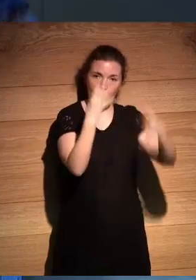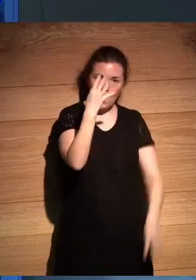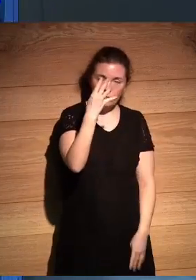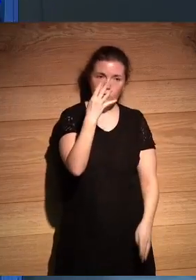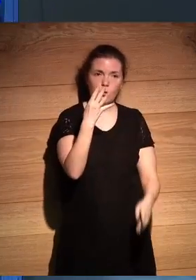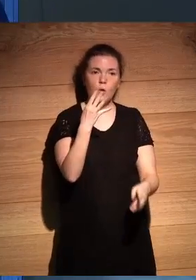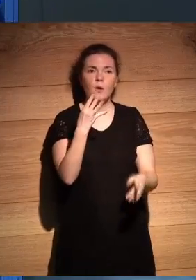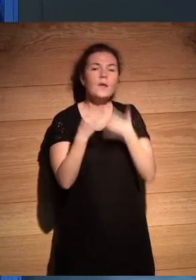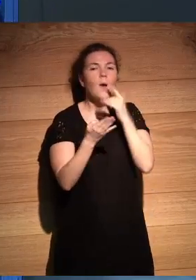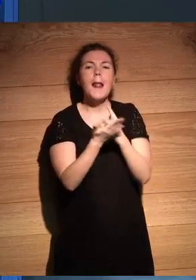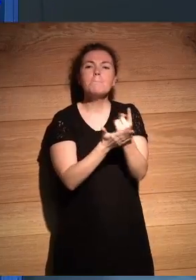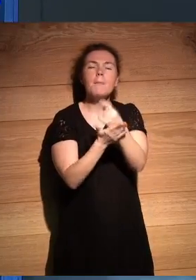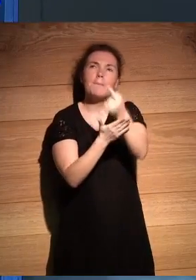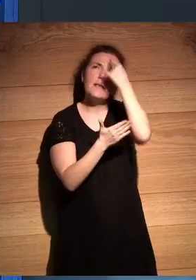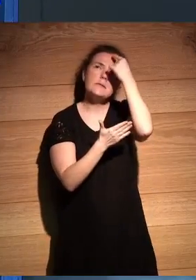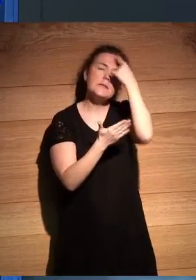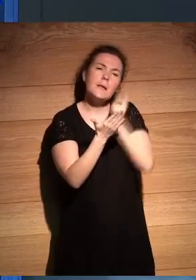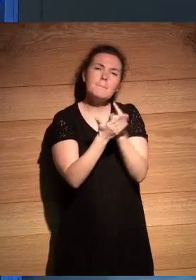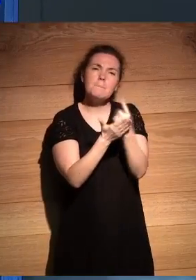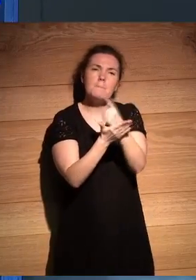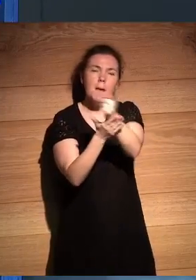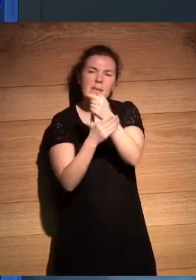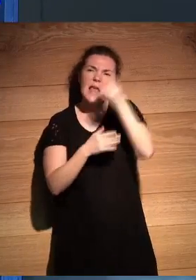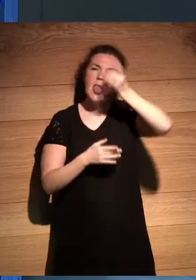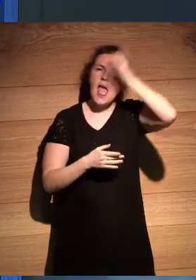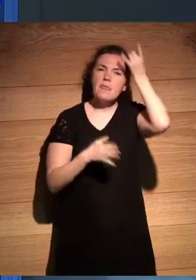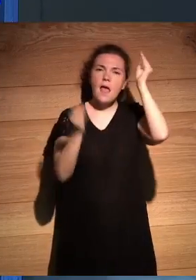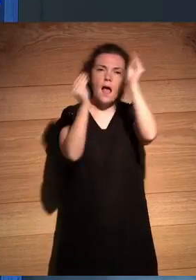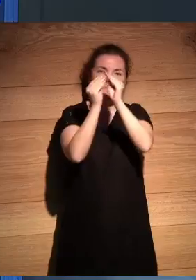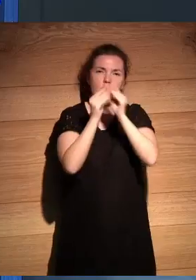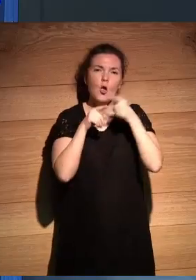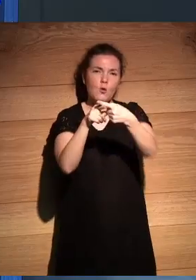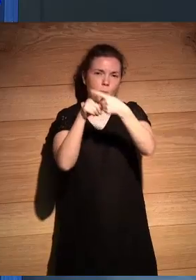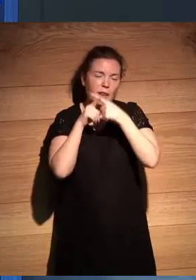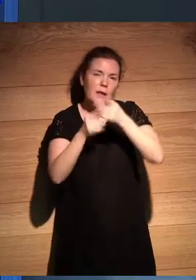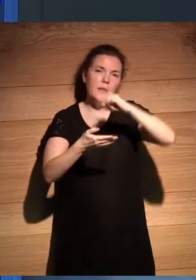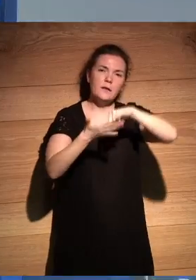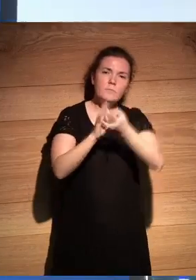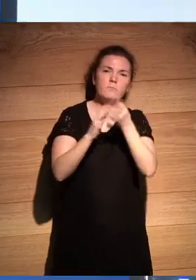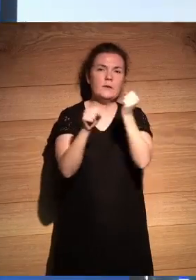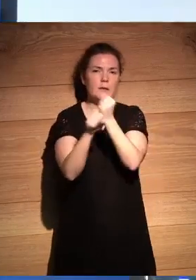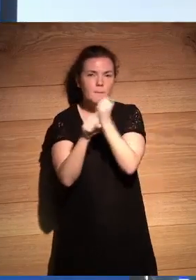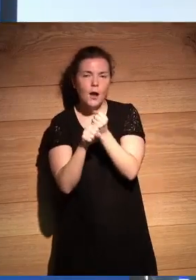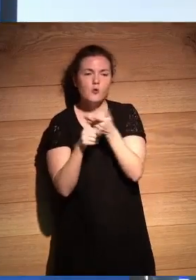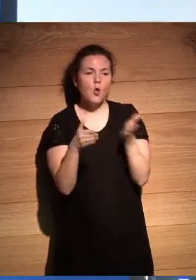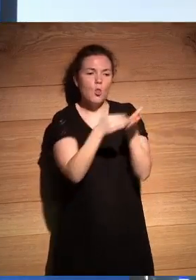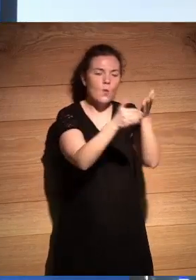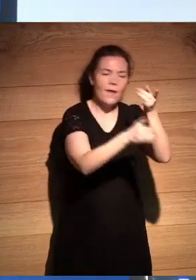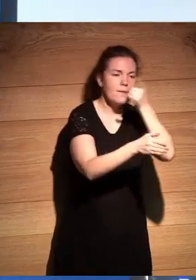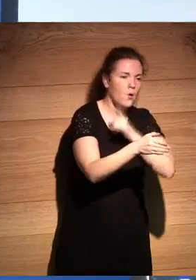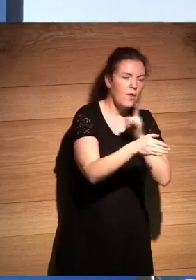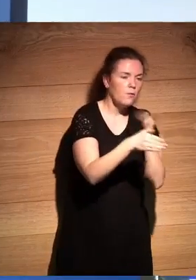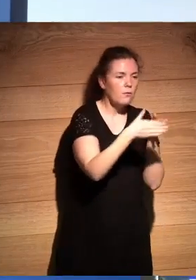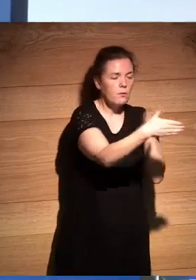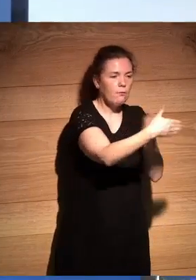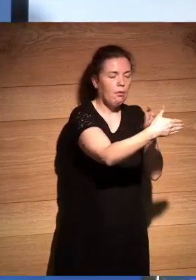trazando como una especie de mapas mentales en los que compartimos ideas, trabajos, planteamientos, rutas equivocadas, caminos que no llevan a